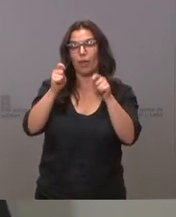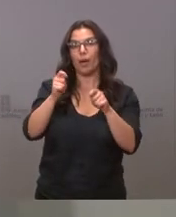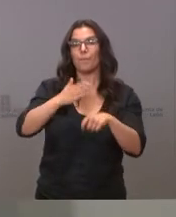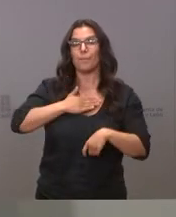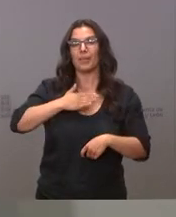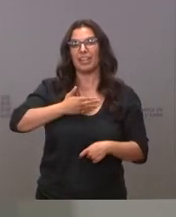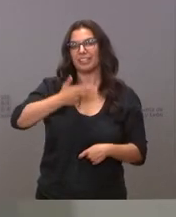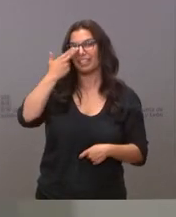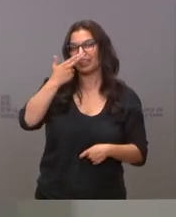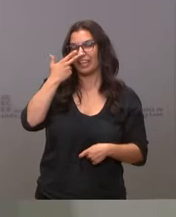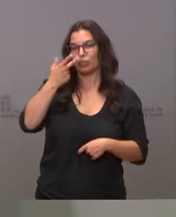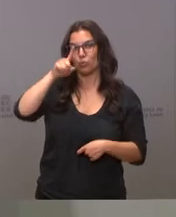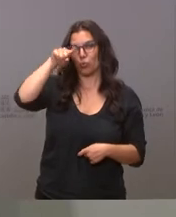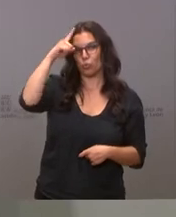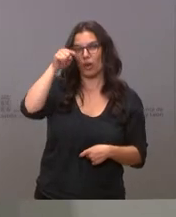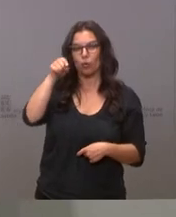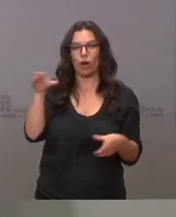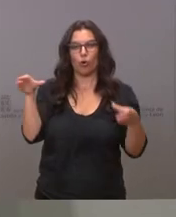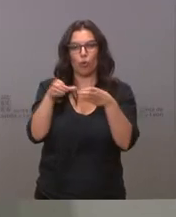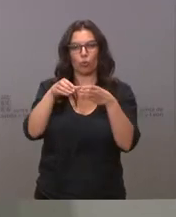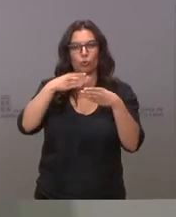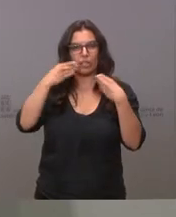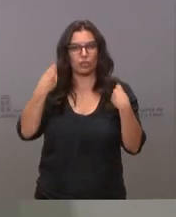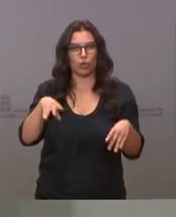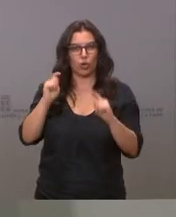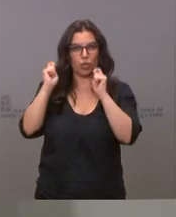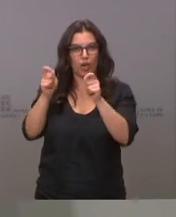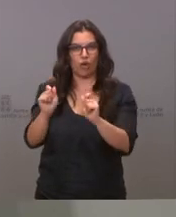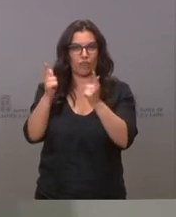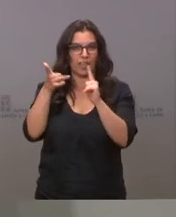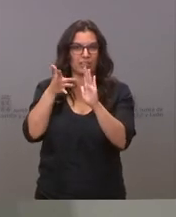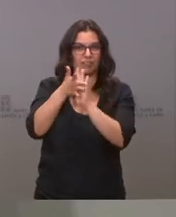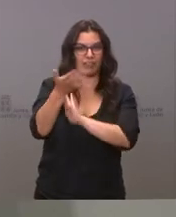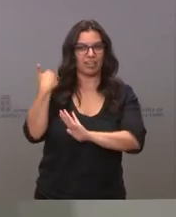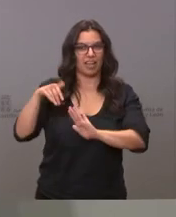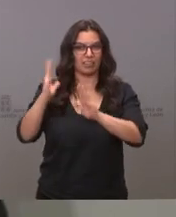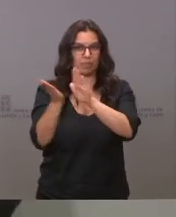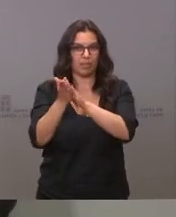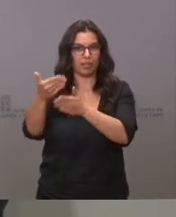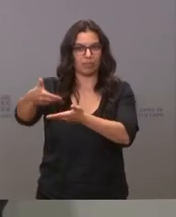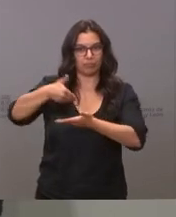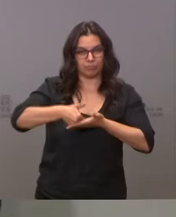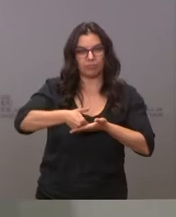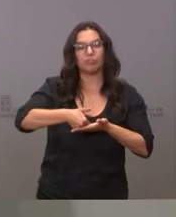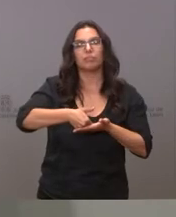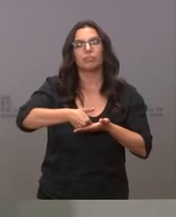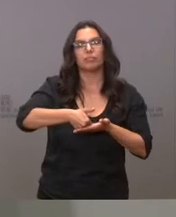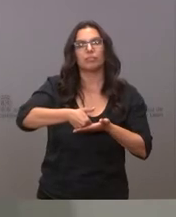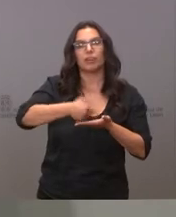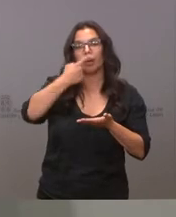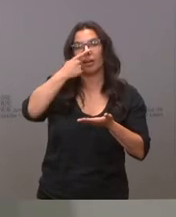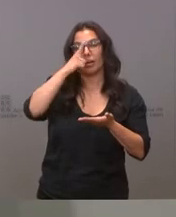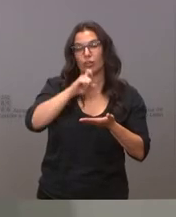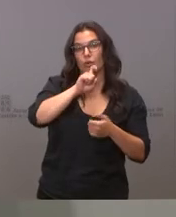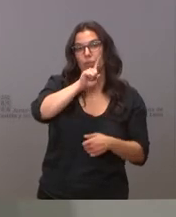conjunto histórico, y se resuelve de esta manera el expediente incoado ya en el año